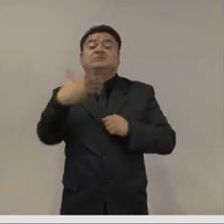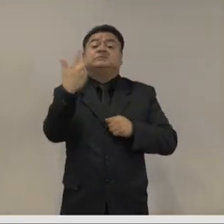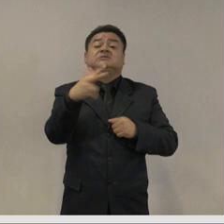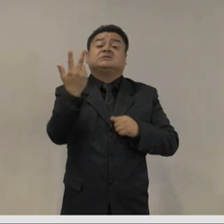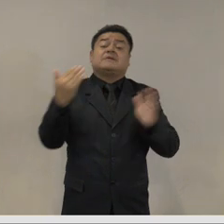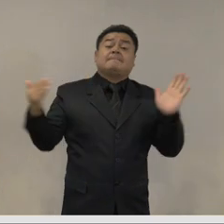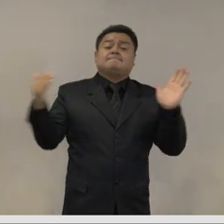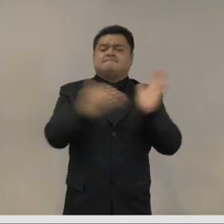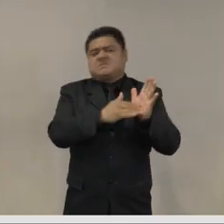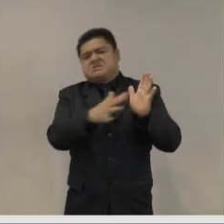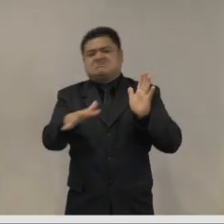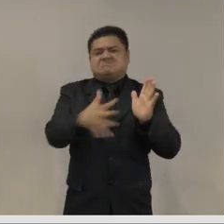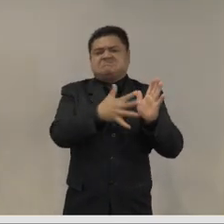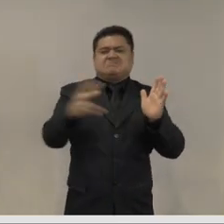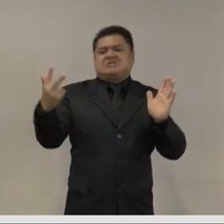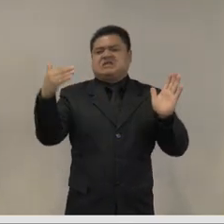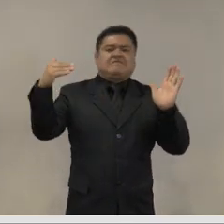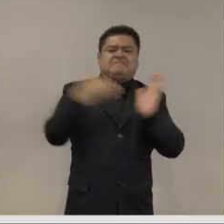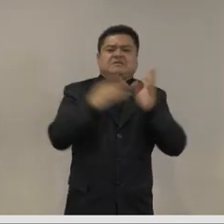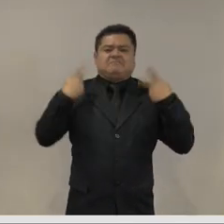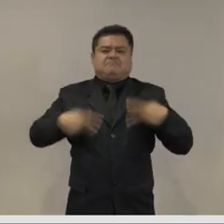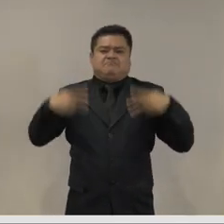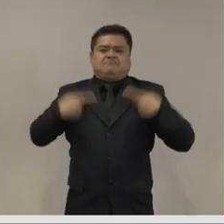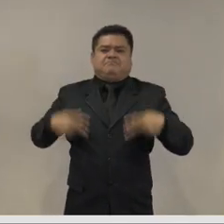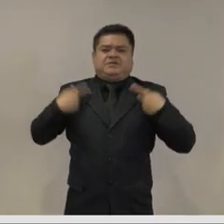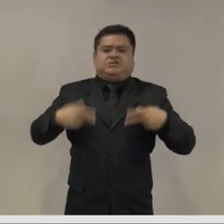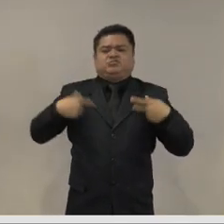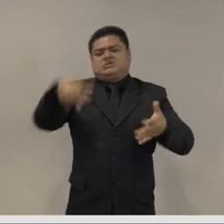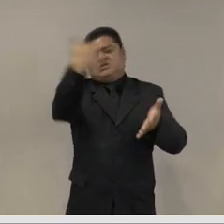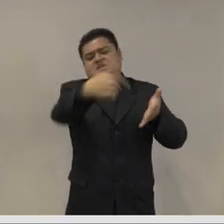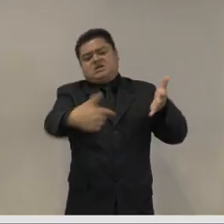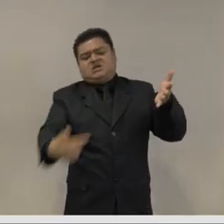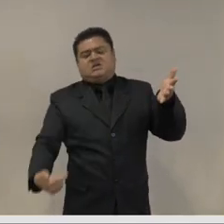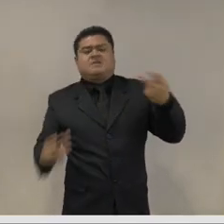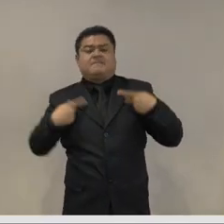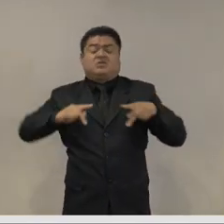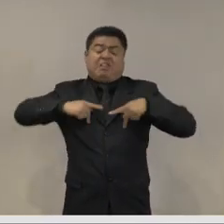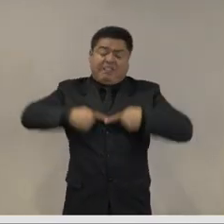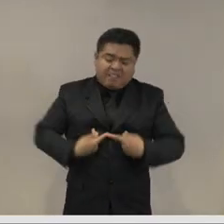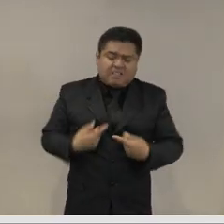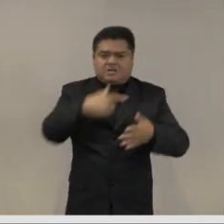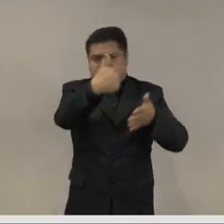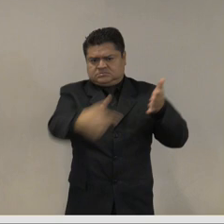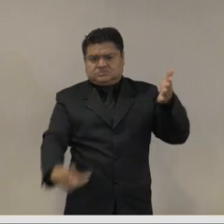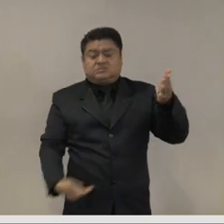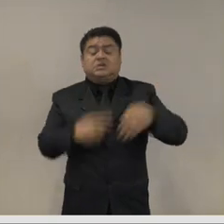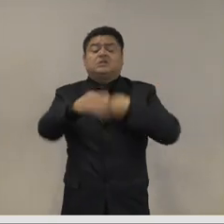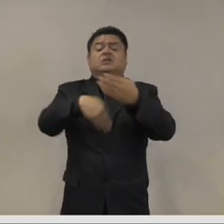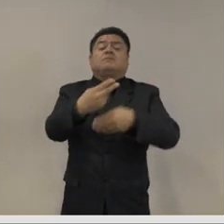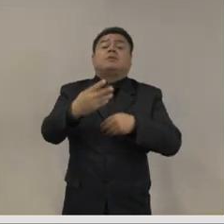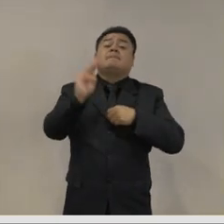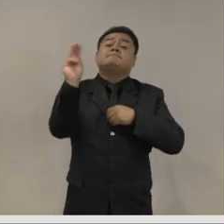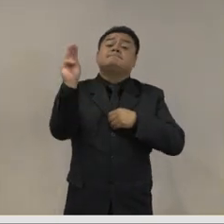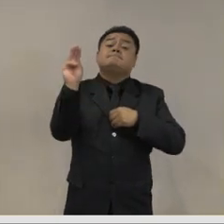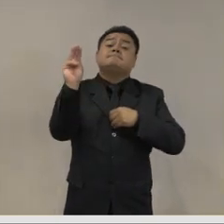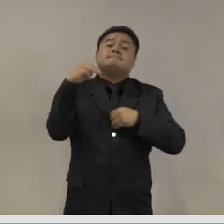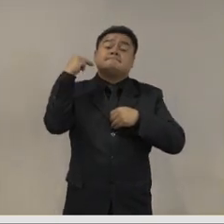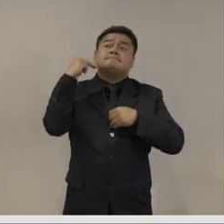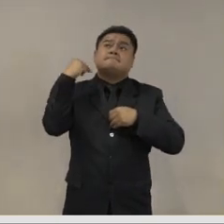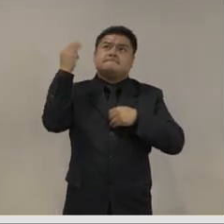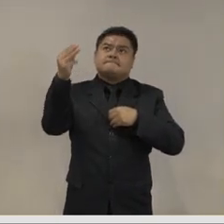víctimas registradas en el RENAVI. Para marzo de 2018 había subido a 15.525,